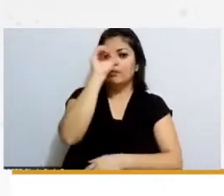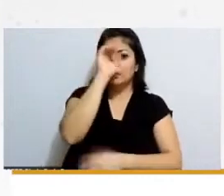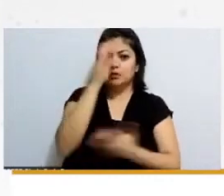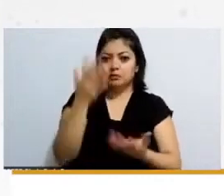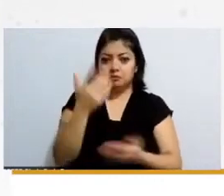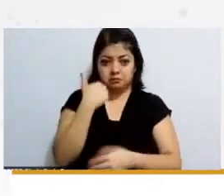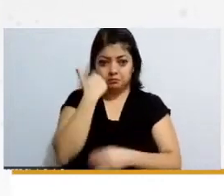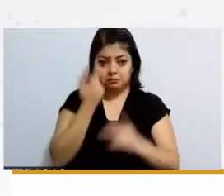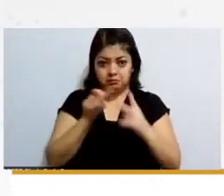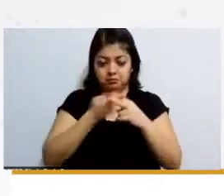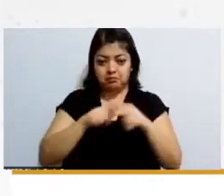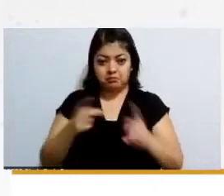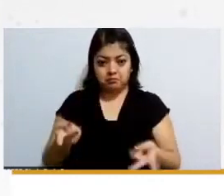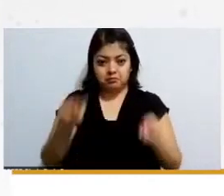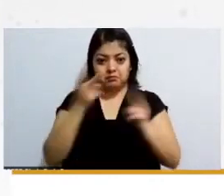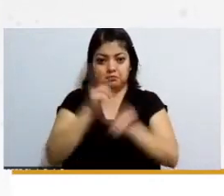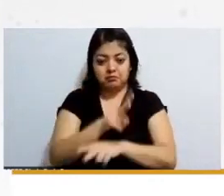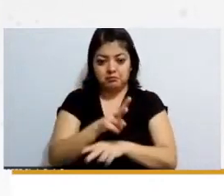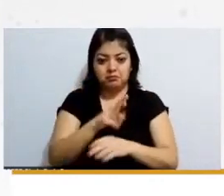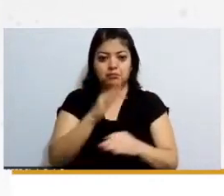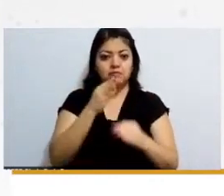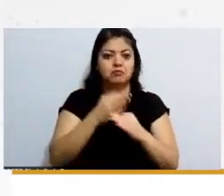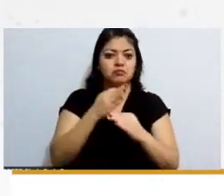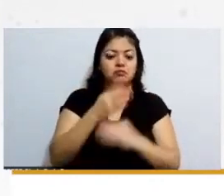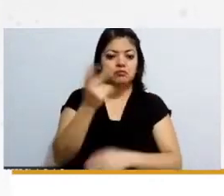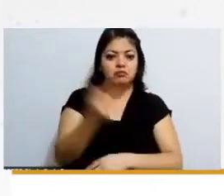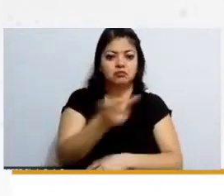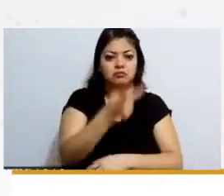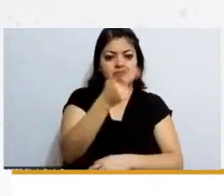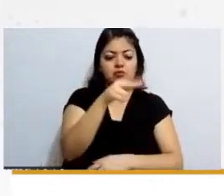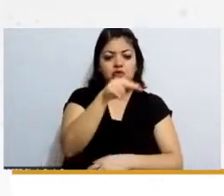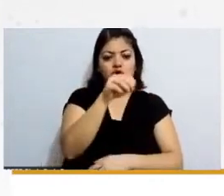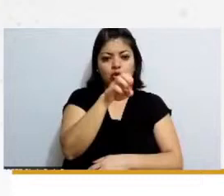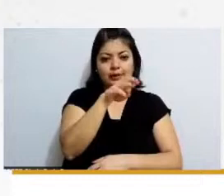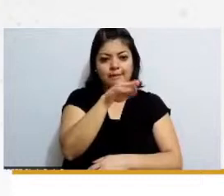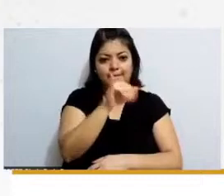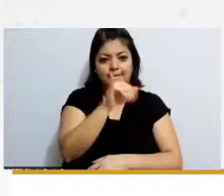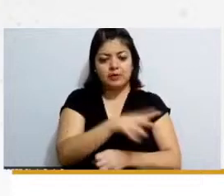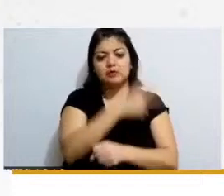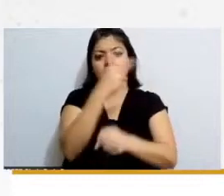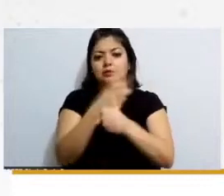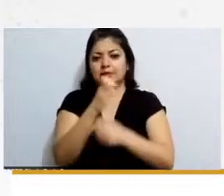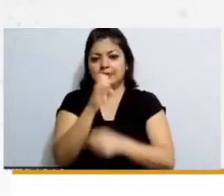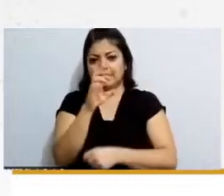empecemos al revés esta vez empecemos con no a mí y seguimos con Erika